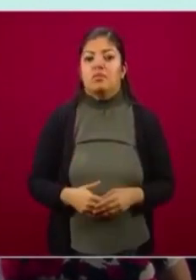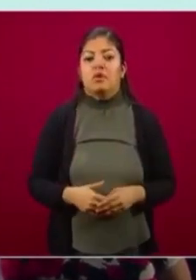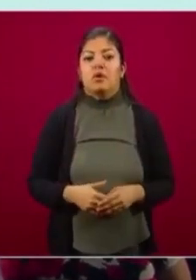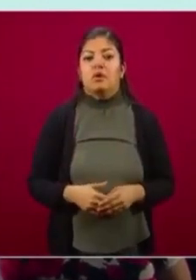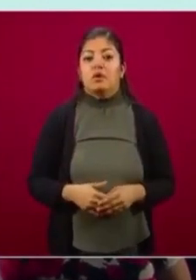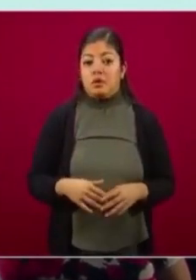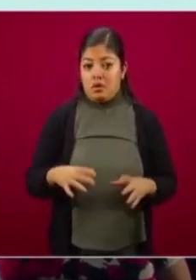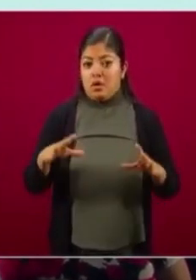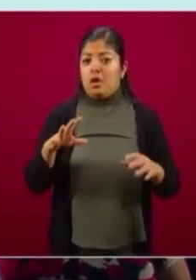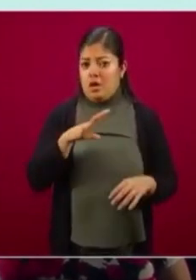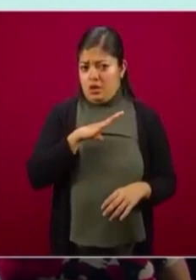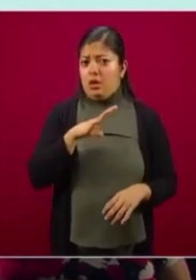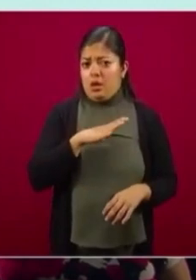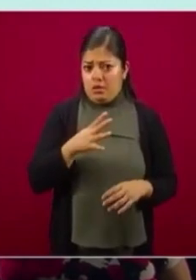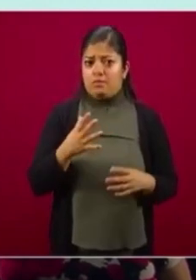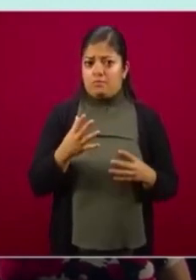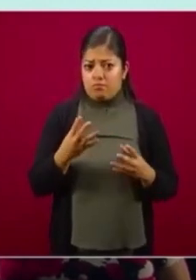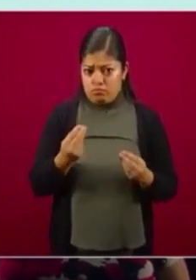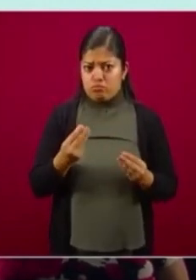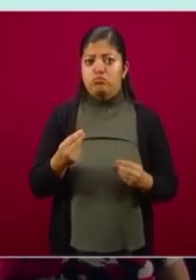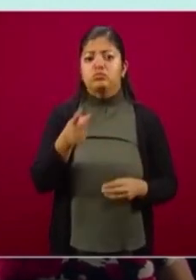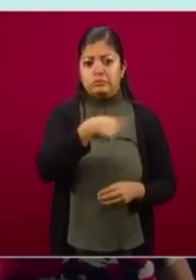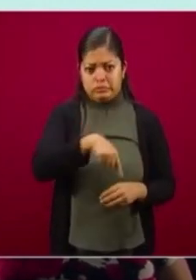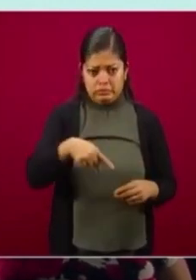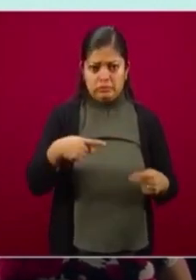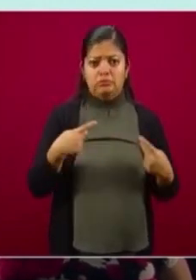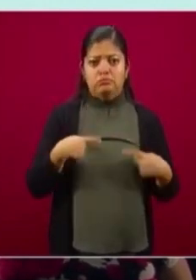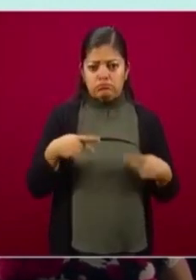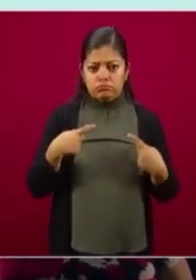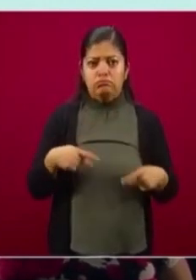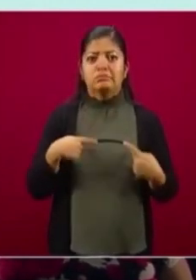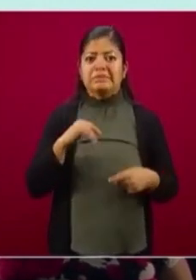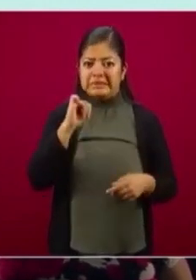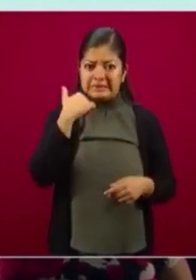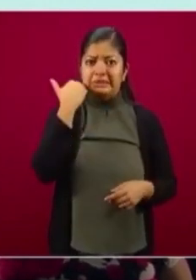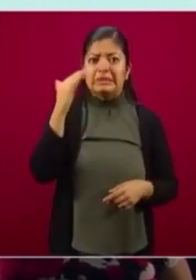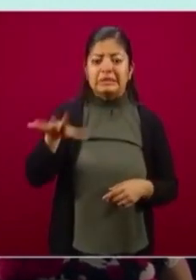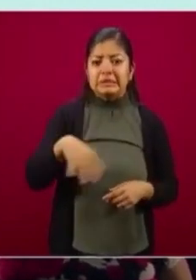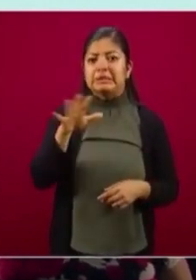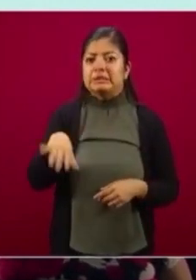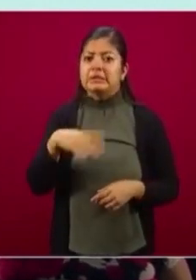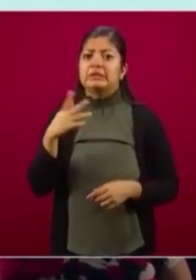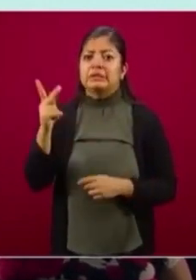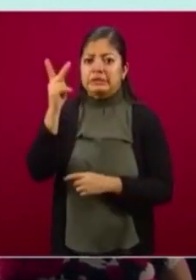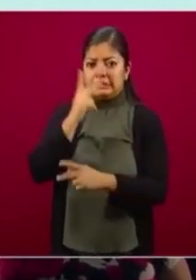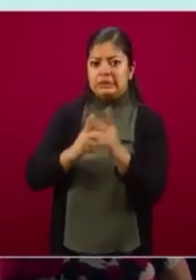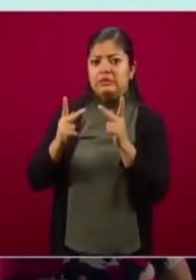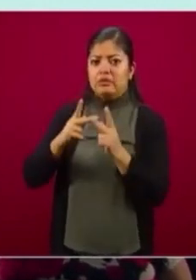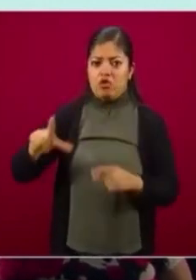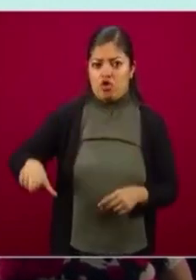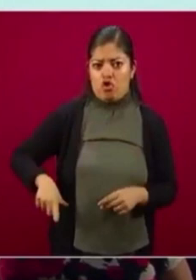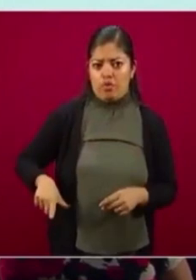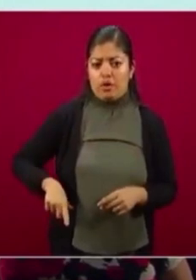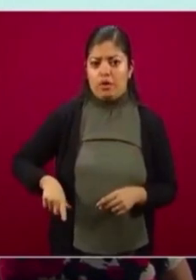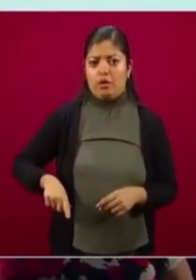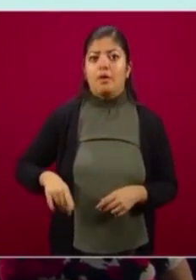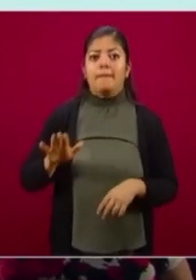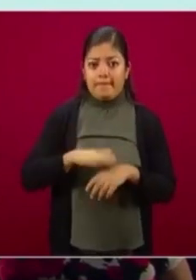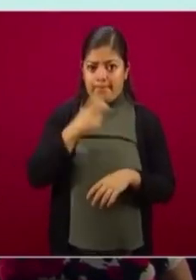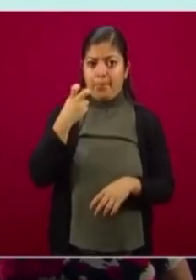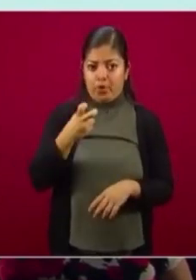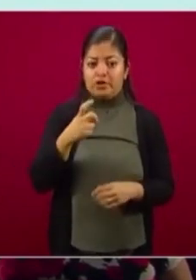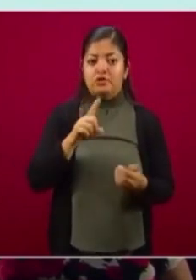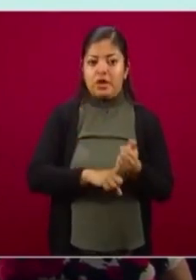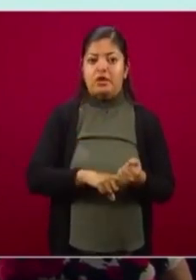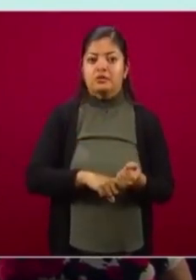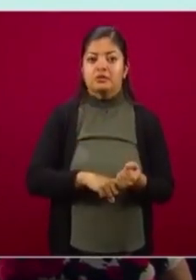mucha disposición de la gente en buscar un crédito con el gobierno, eso sin duda, y afortunadamente están las